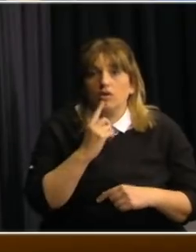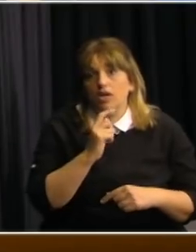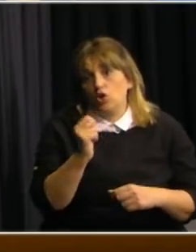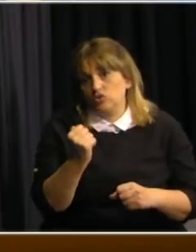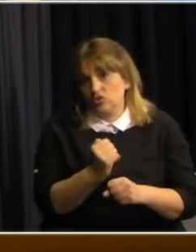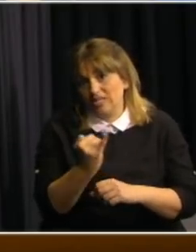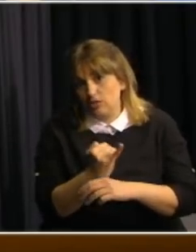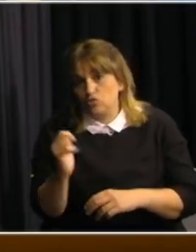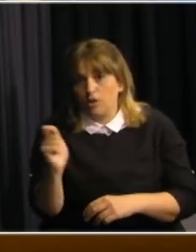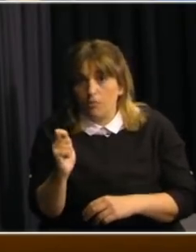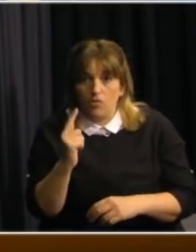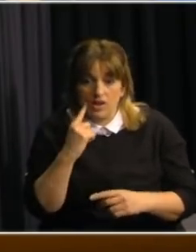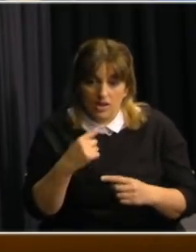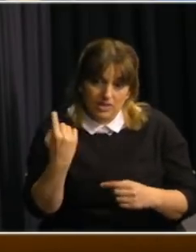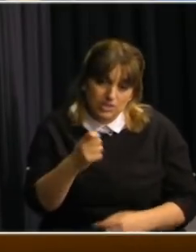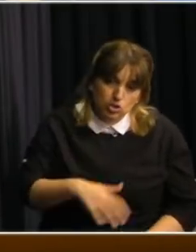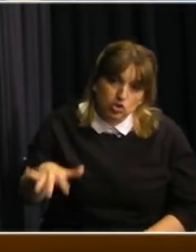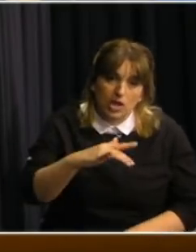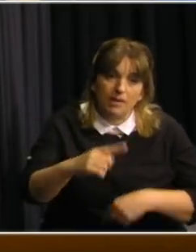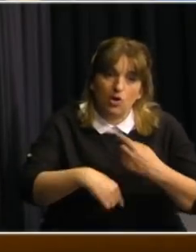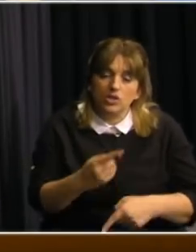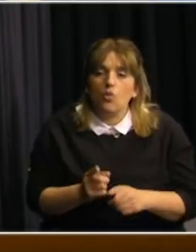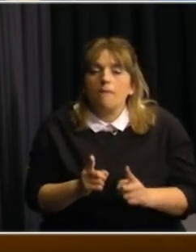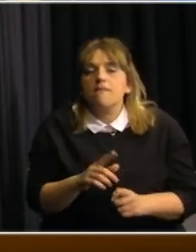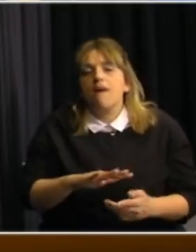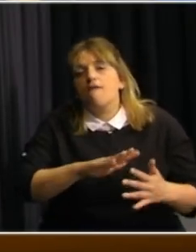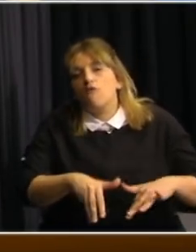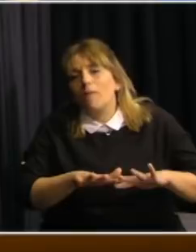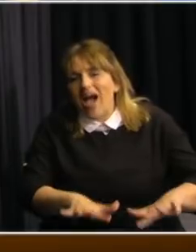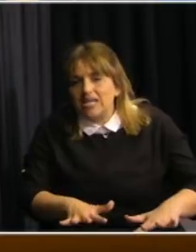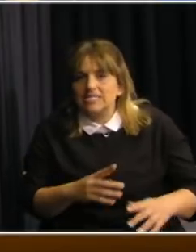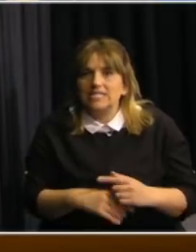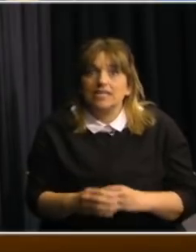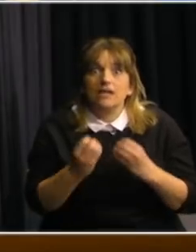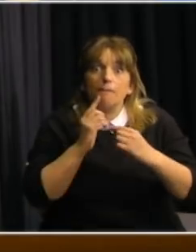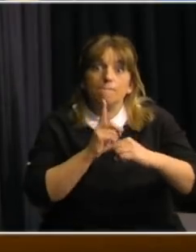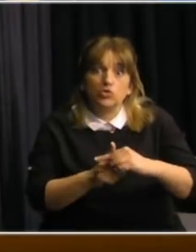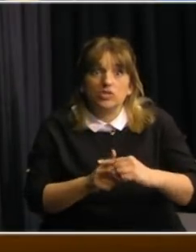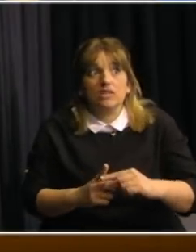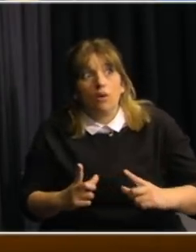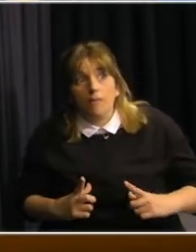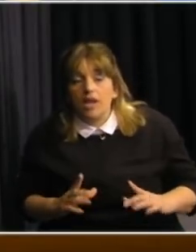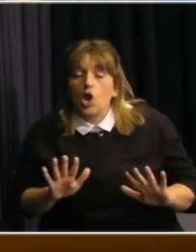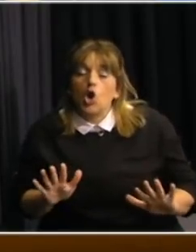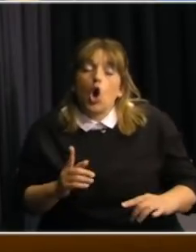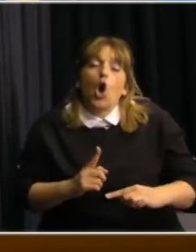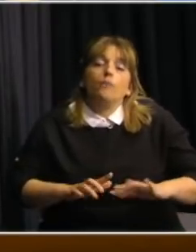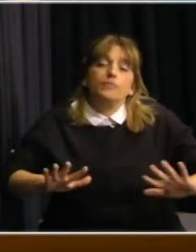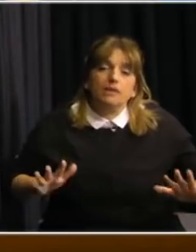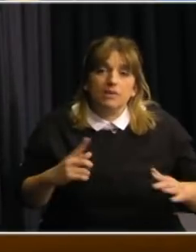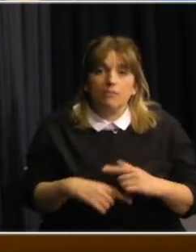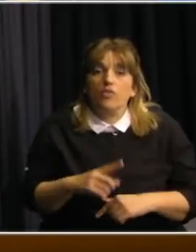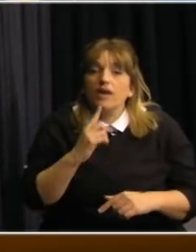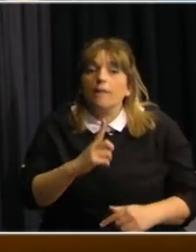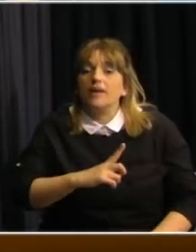para continuar los próximos meses con un estatus sanitario bueno y en espera con moderado optimismo de la posibilidad de